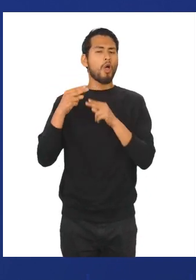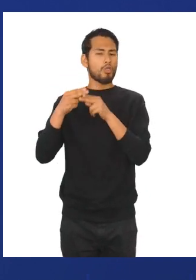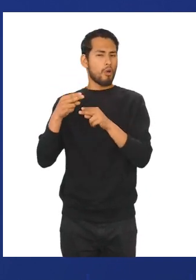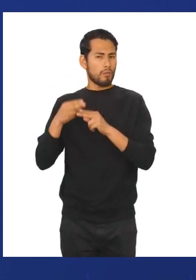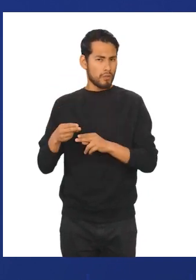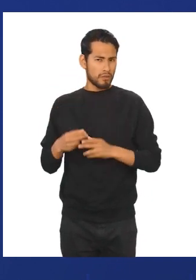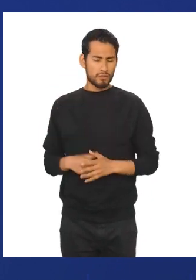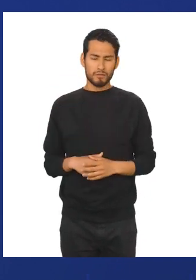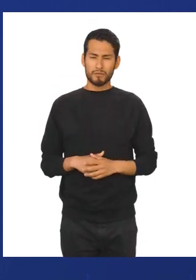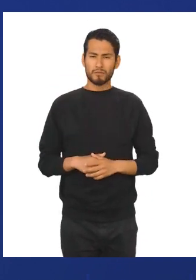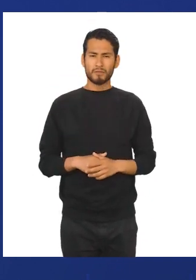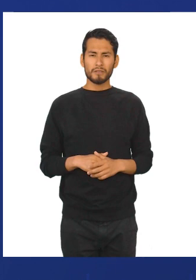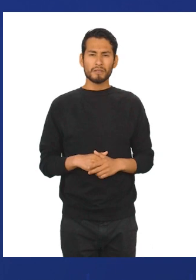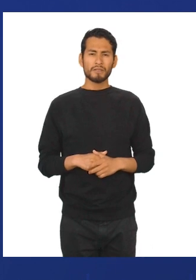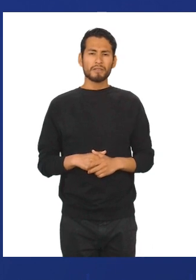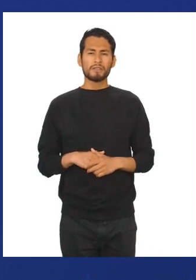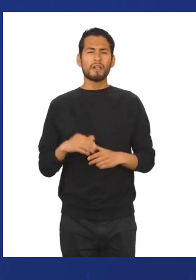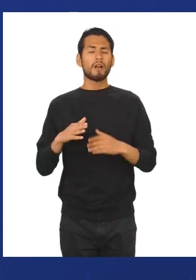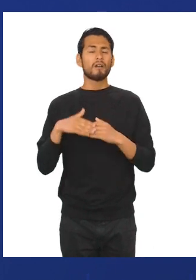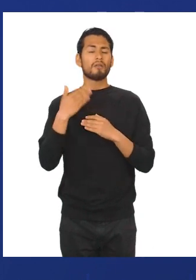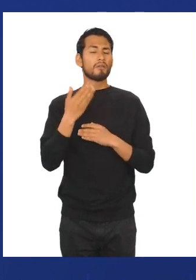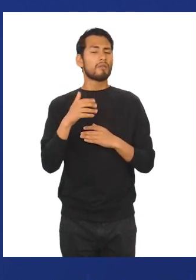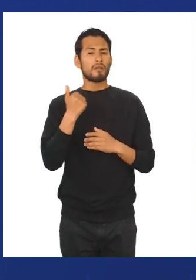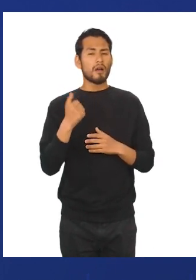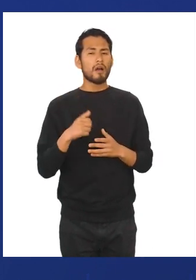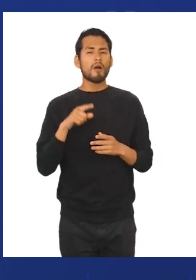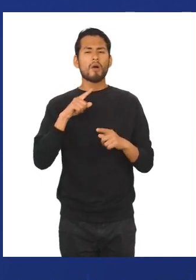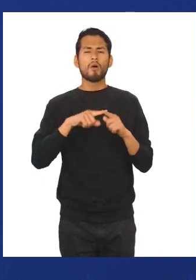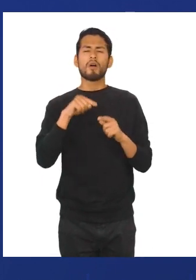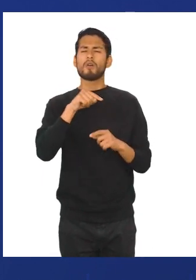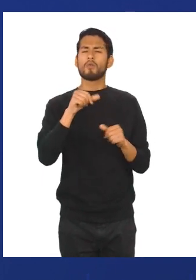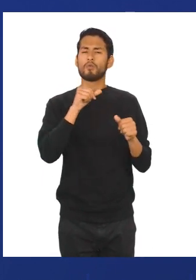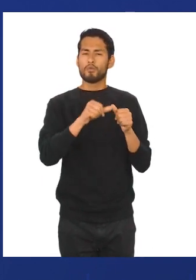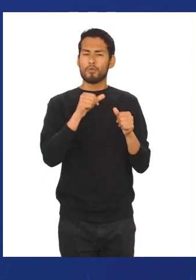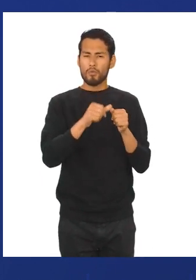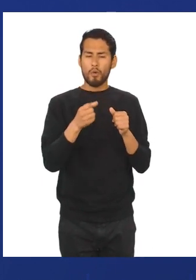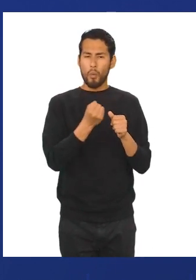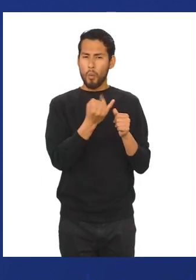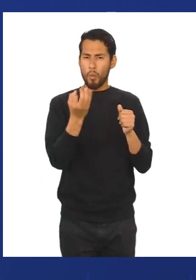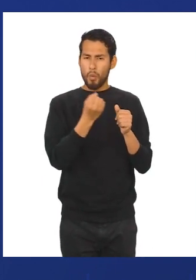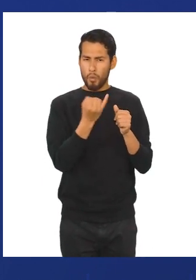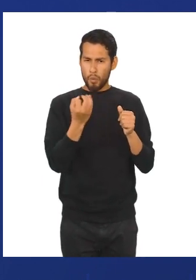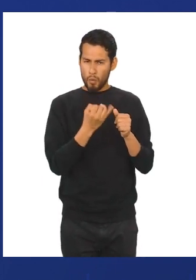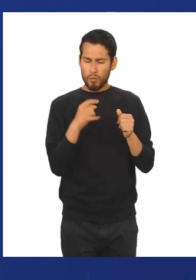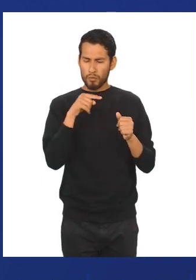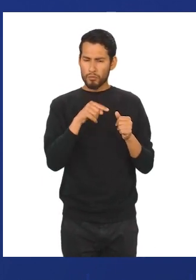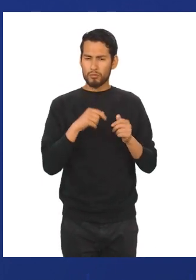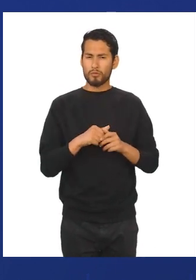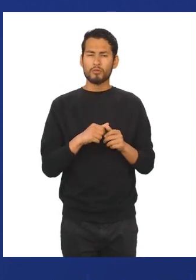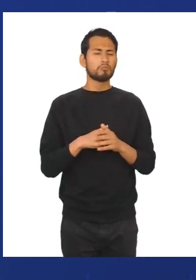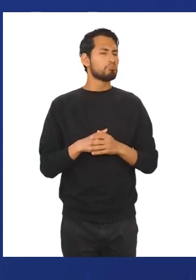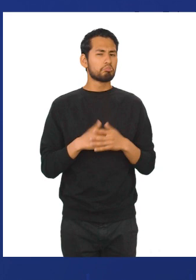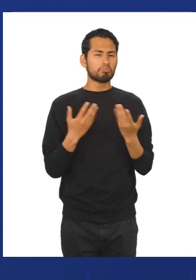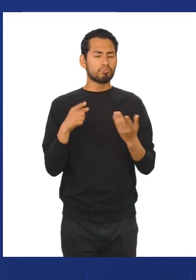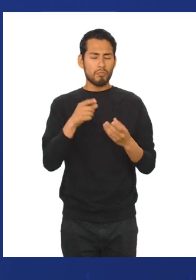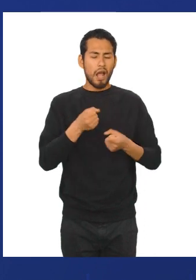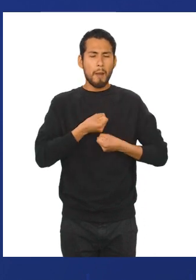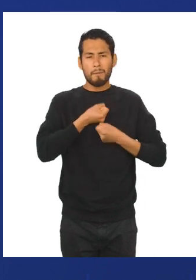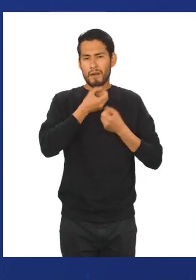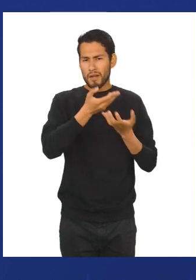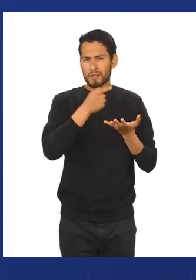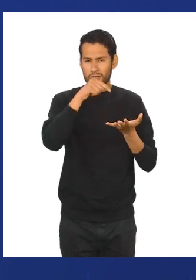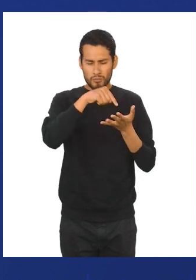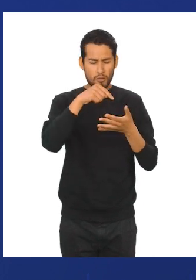Finalmente en esta clasificación llegamos a las variables cuantitativas. Son aquellas que se expresan mediante un número,